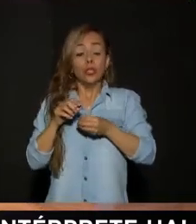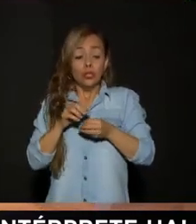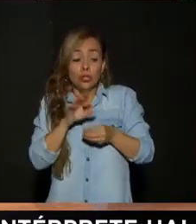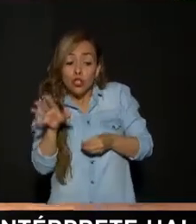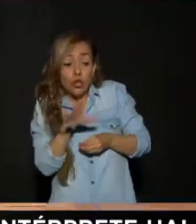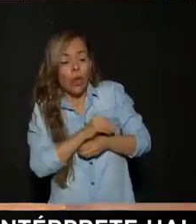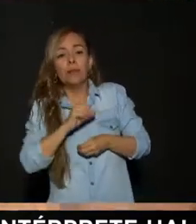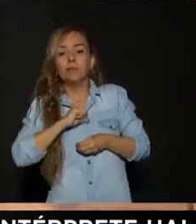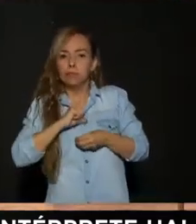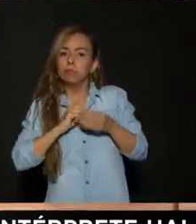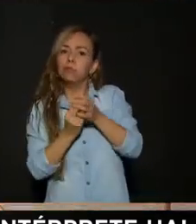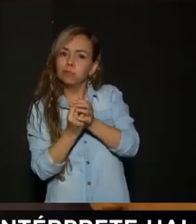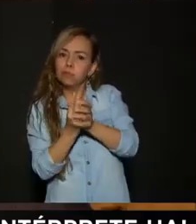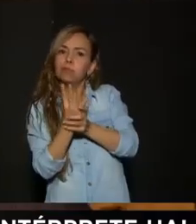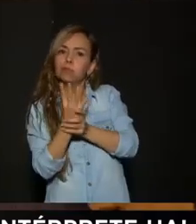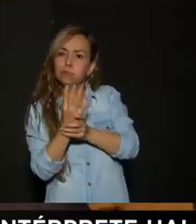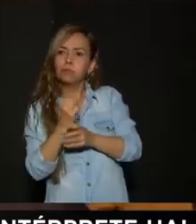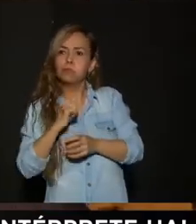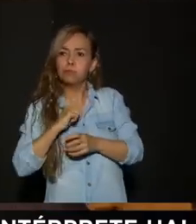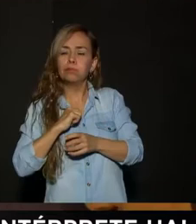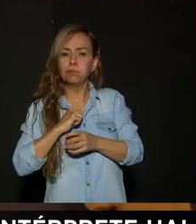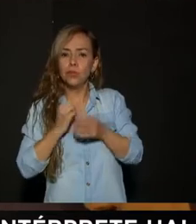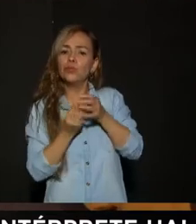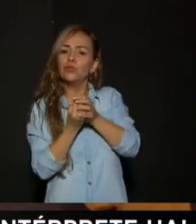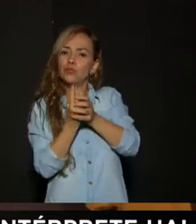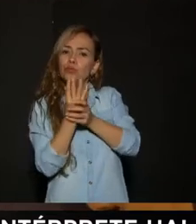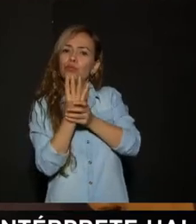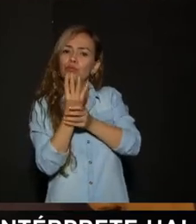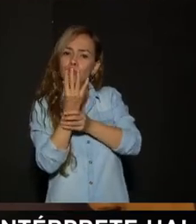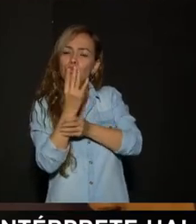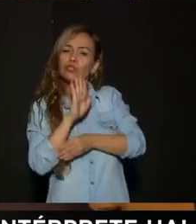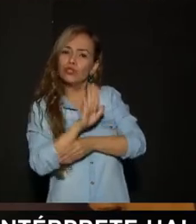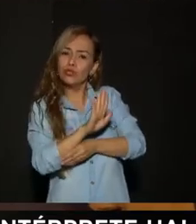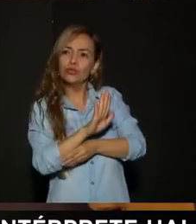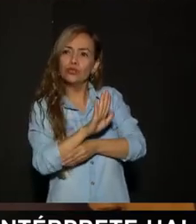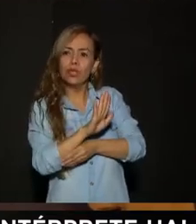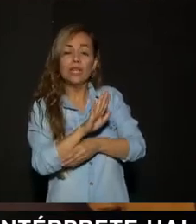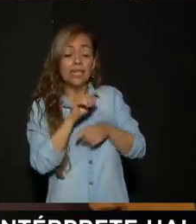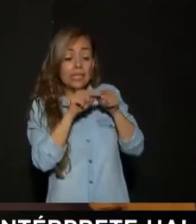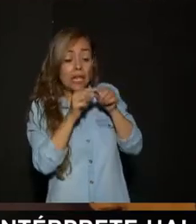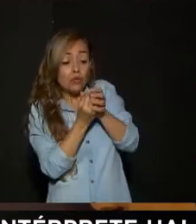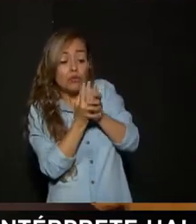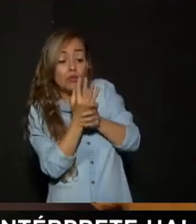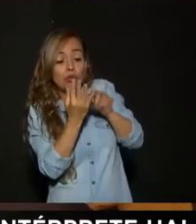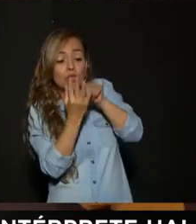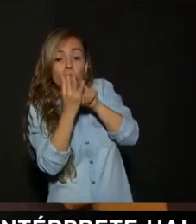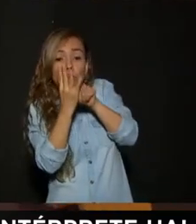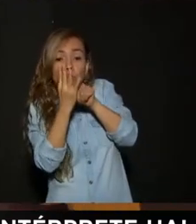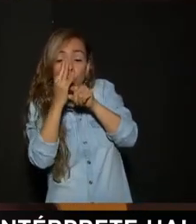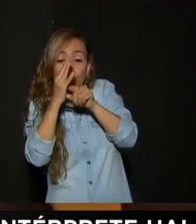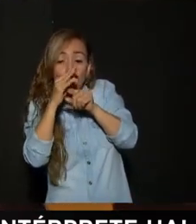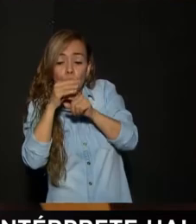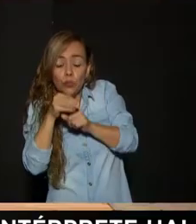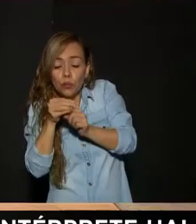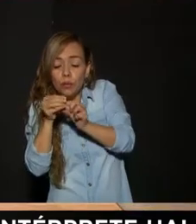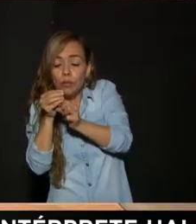muchas personas Que dicen Las suculentas Florecen Sí Entonces mira Esta es una florecita Y ella posterior a eso Va a morir Y nos va a dejar